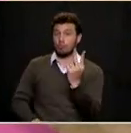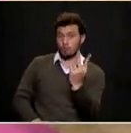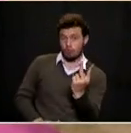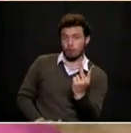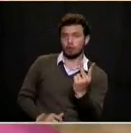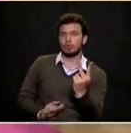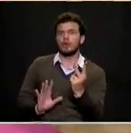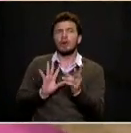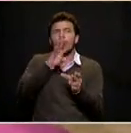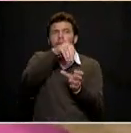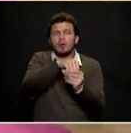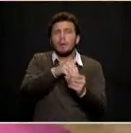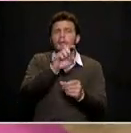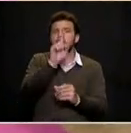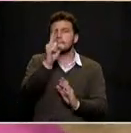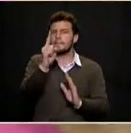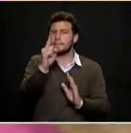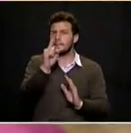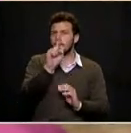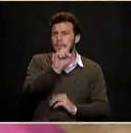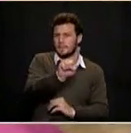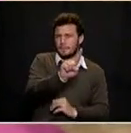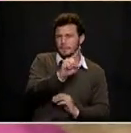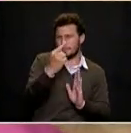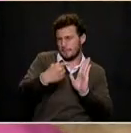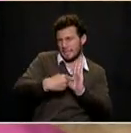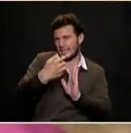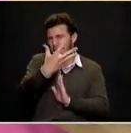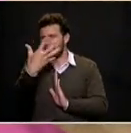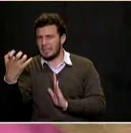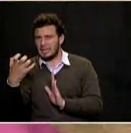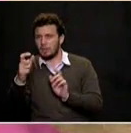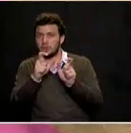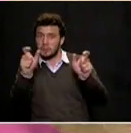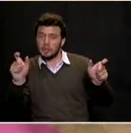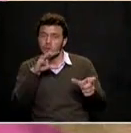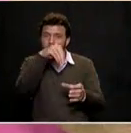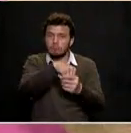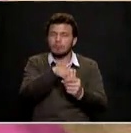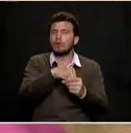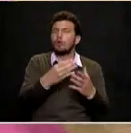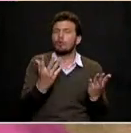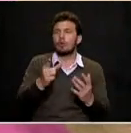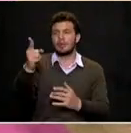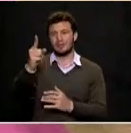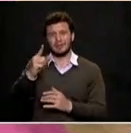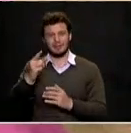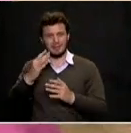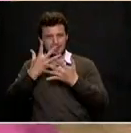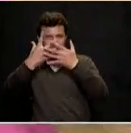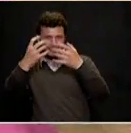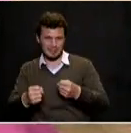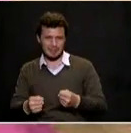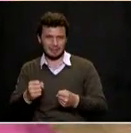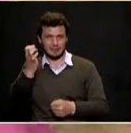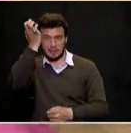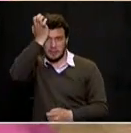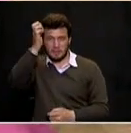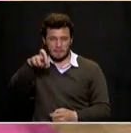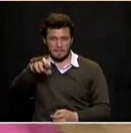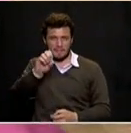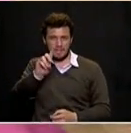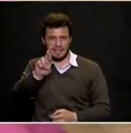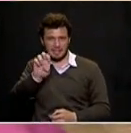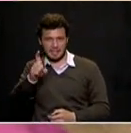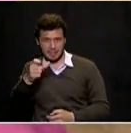.500 internos en los lotes que quedan anexos a la cárcel de Pedregal o hacer convenios con el INPEC para construirlo en otro